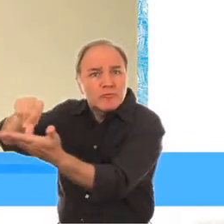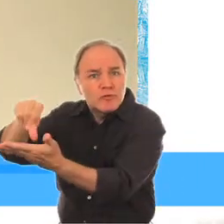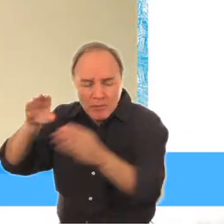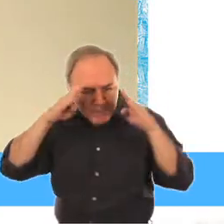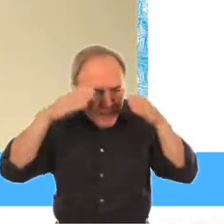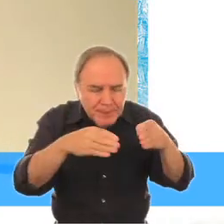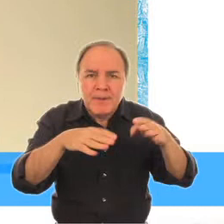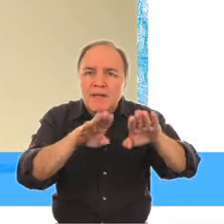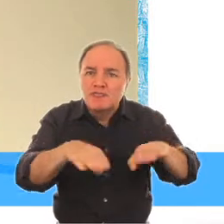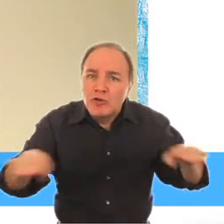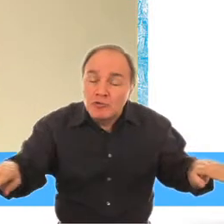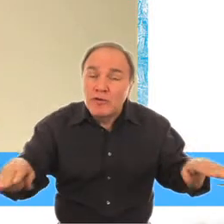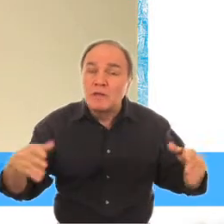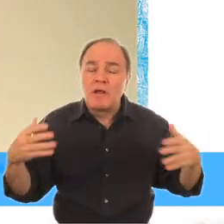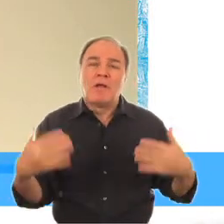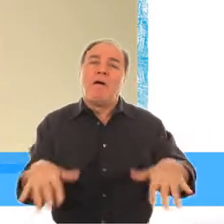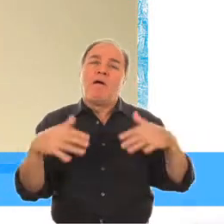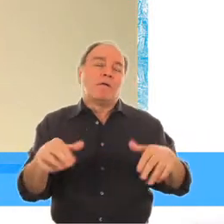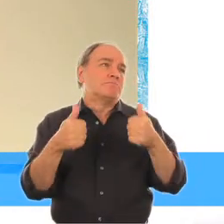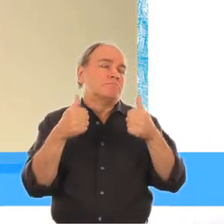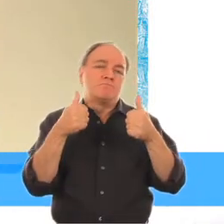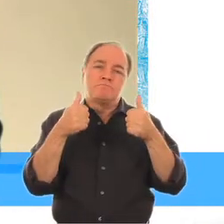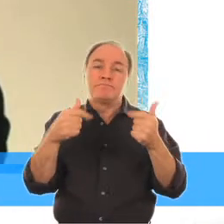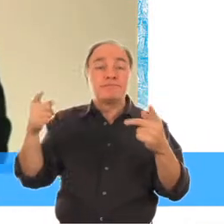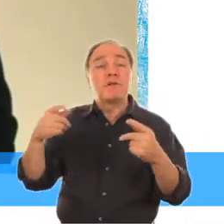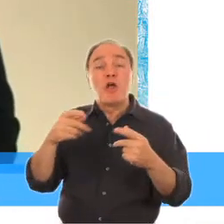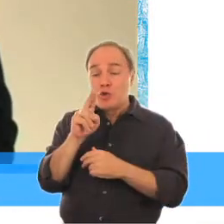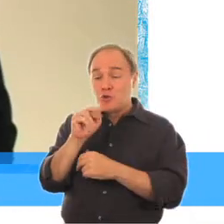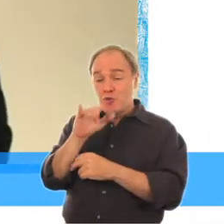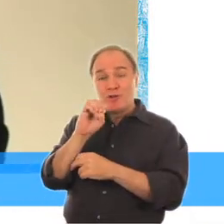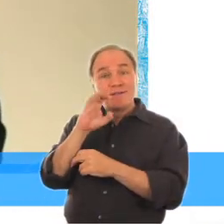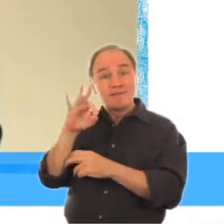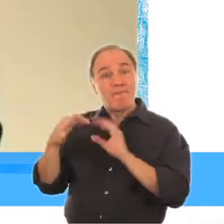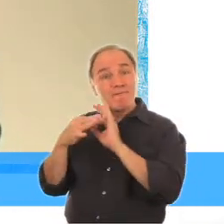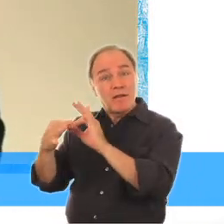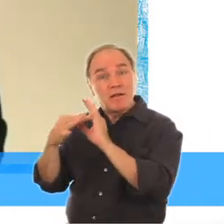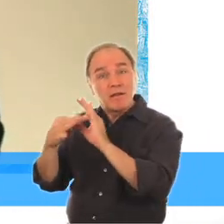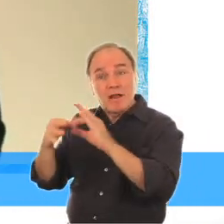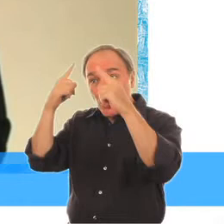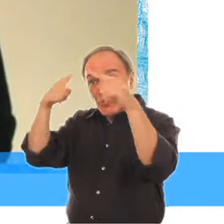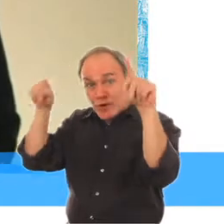es el resultado de una asociación de largo plazo entre UNICEF y la Universidad de Ankara